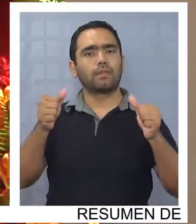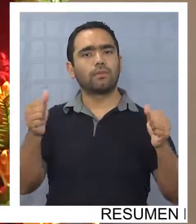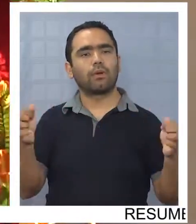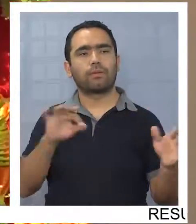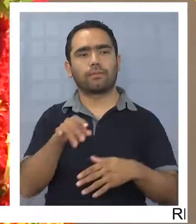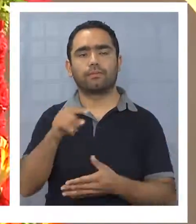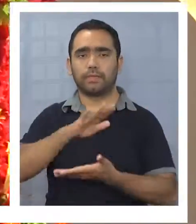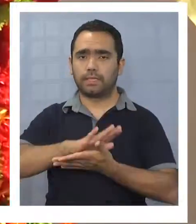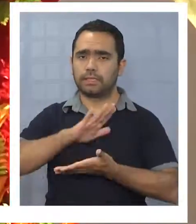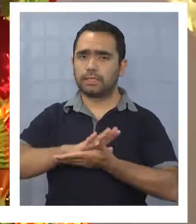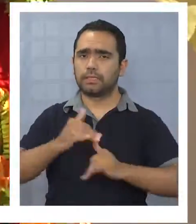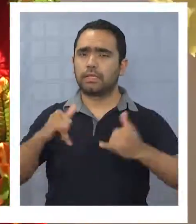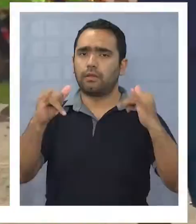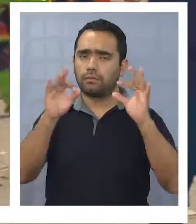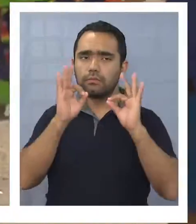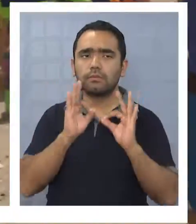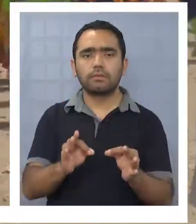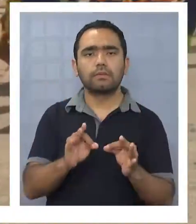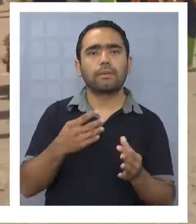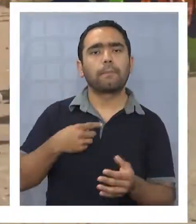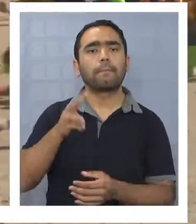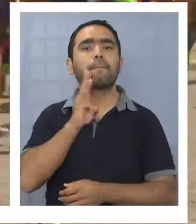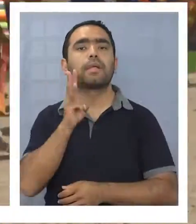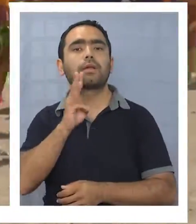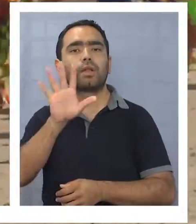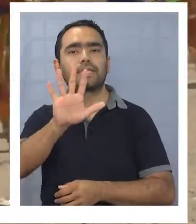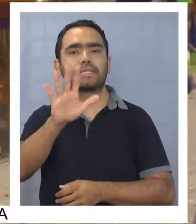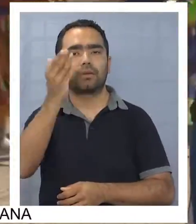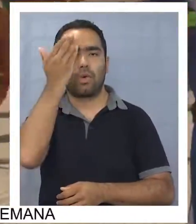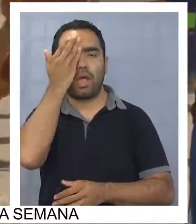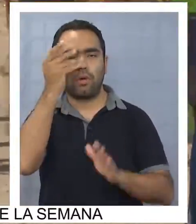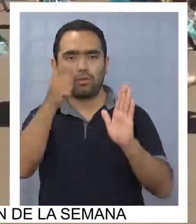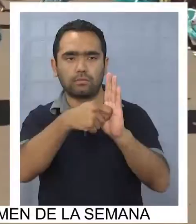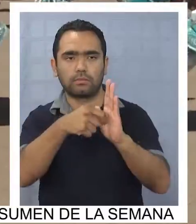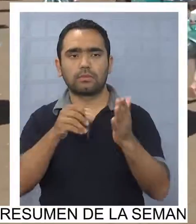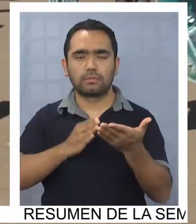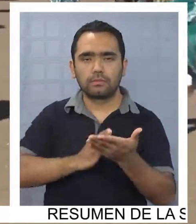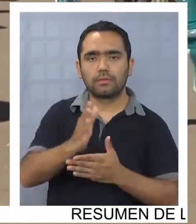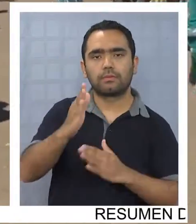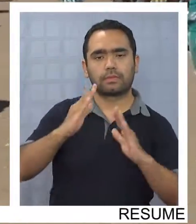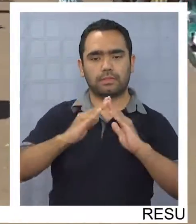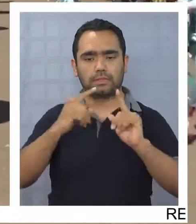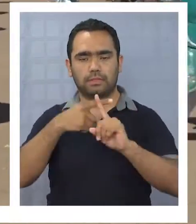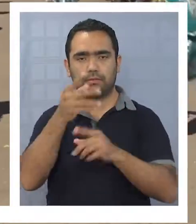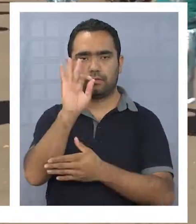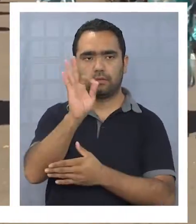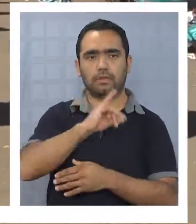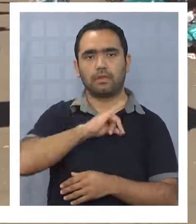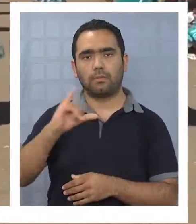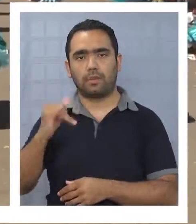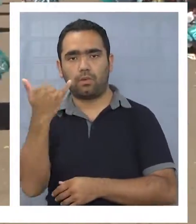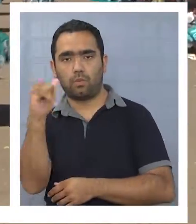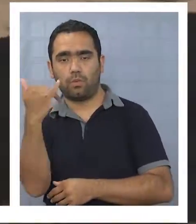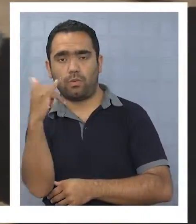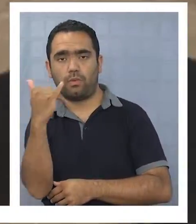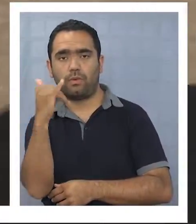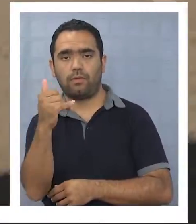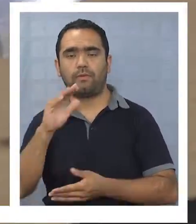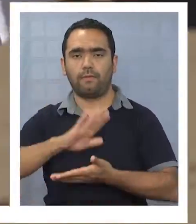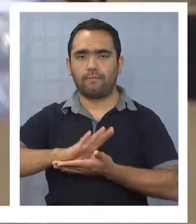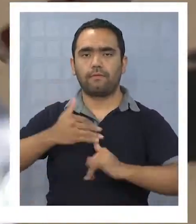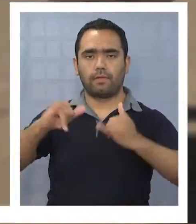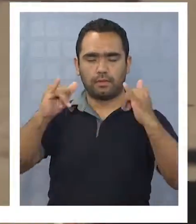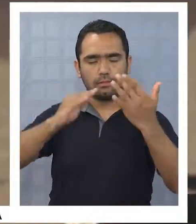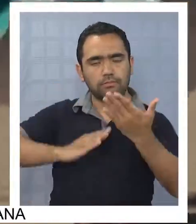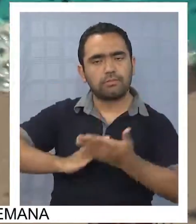Las celebraciones oficiales partirán el miércoles 5 de agosto con la Eucaristía por los Migrantes y el jueves se dará inicio a la fiesta